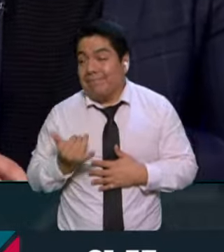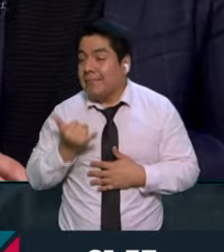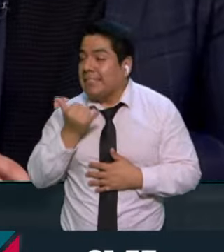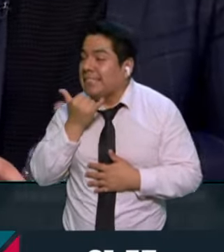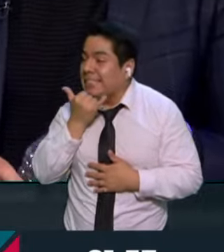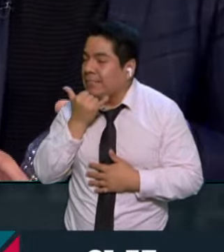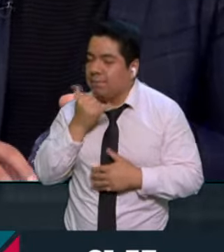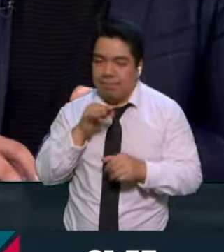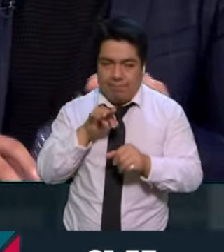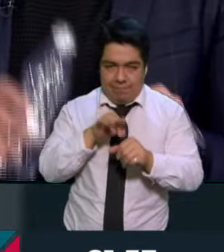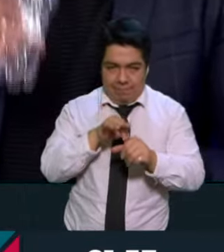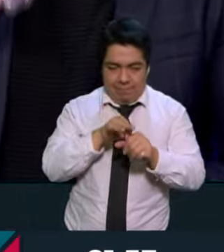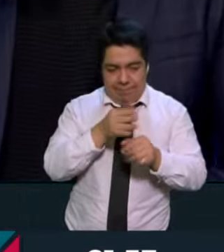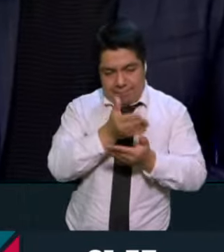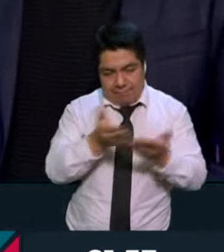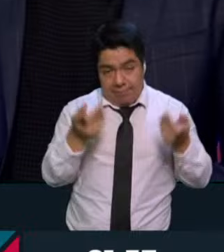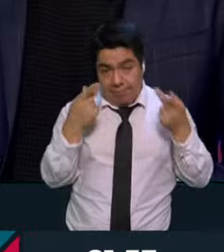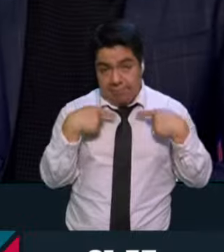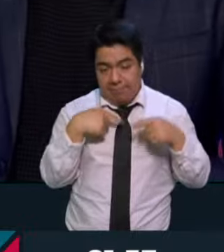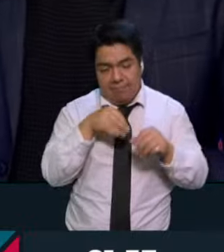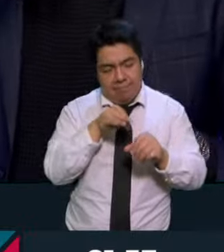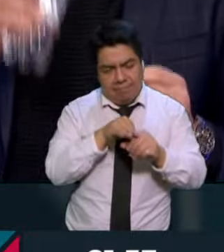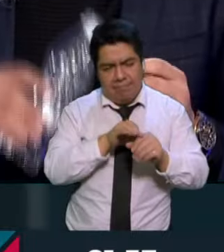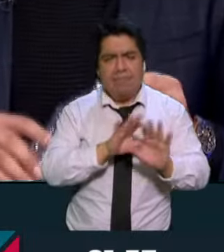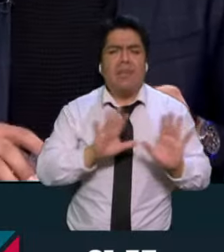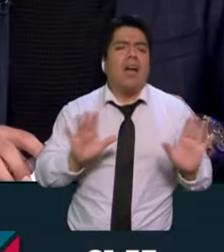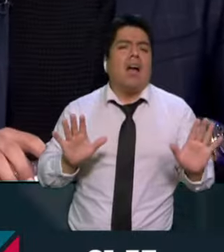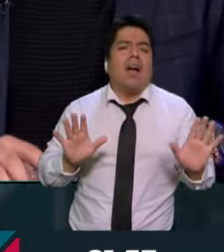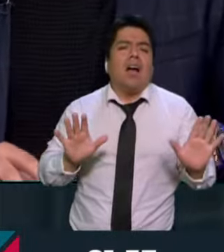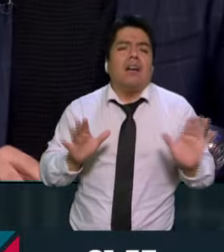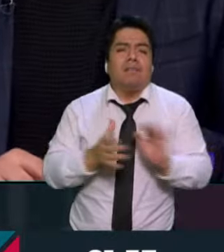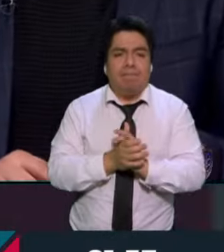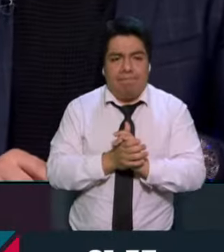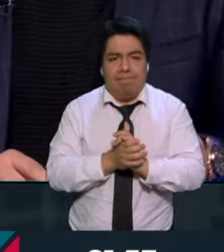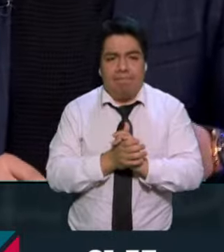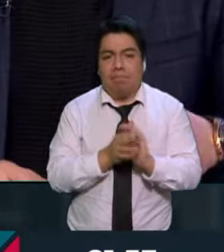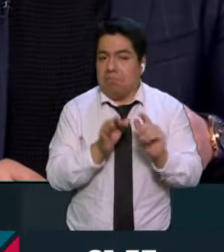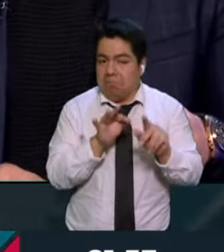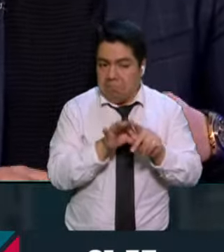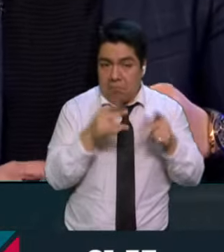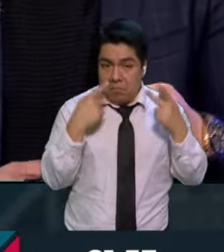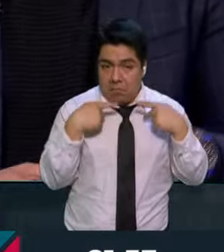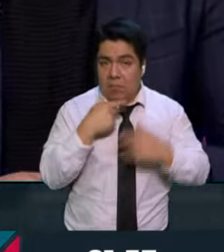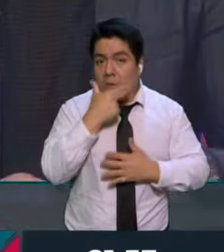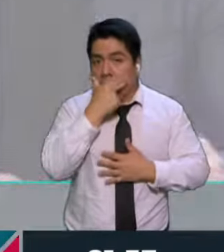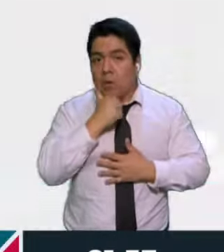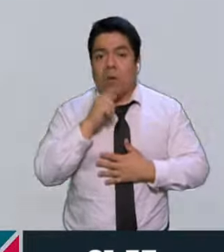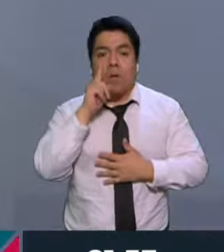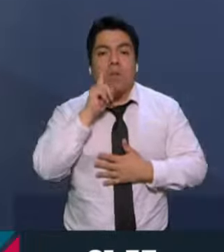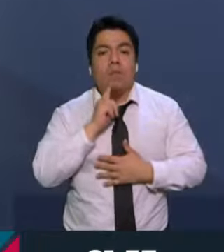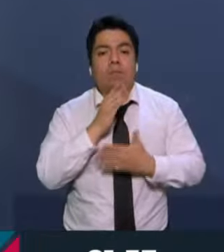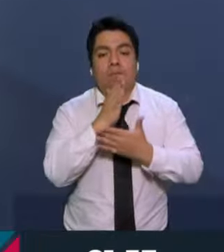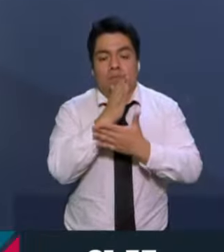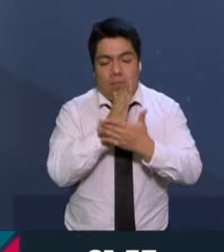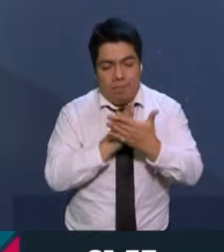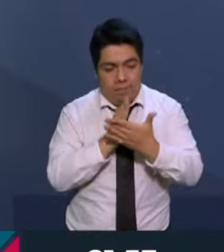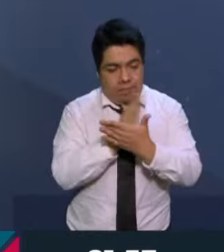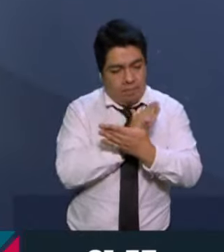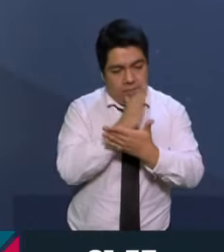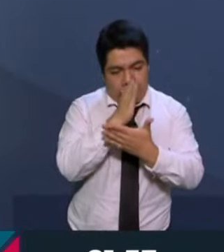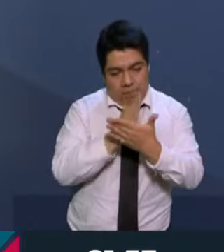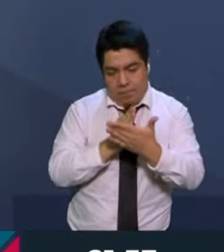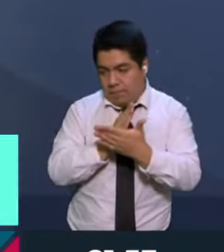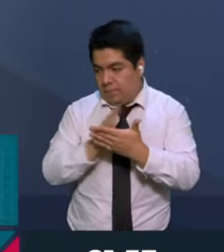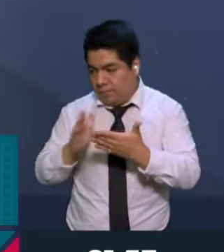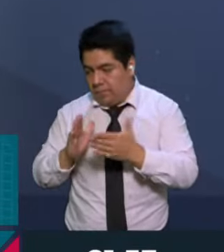México el 2 de junio. Conscientemente los electores además dividieron sus votos. Hay una